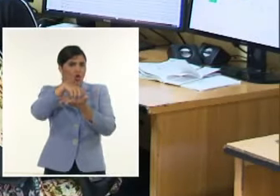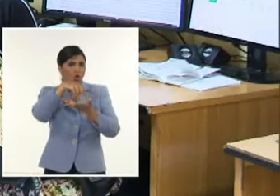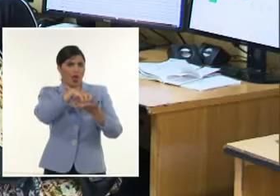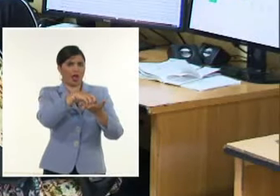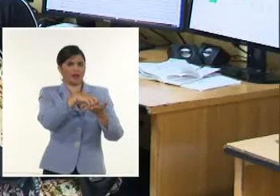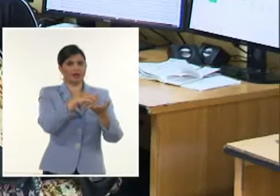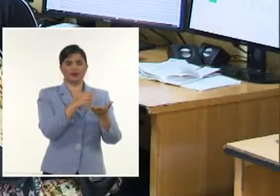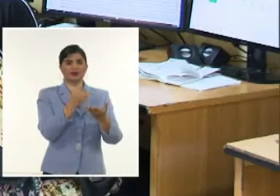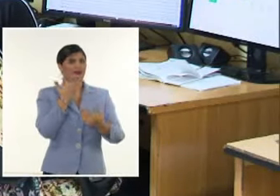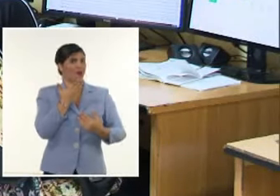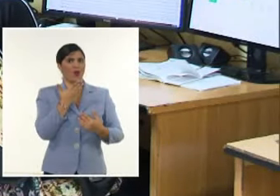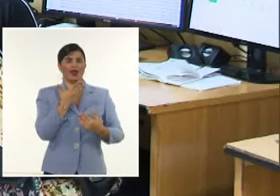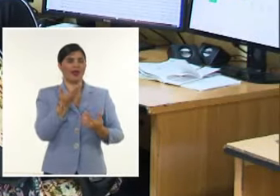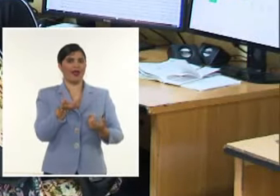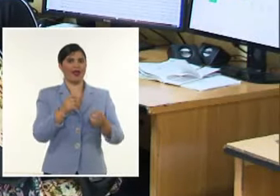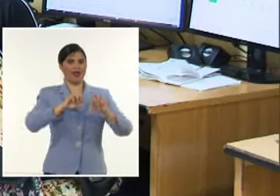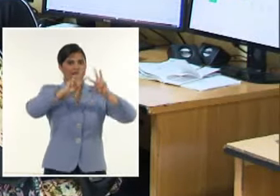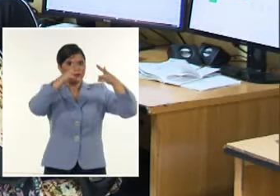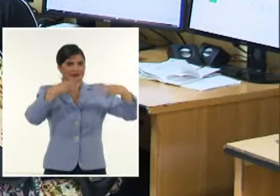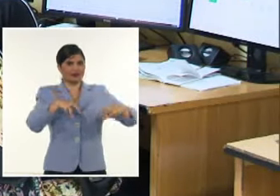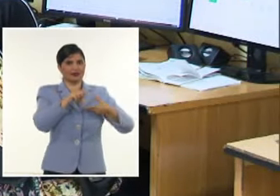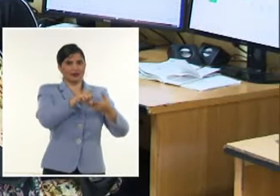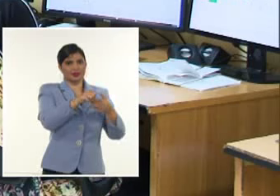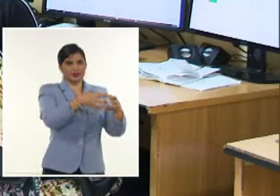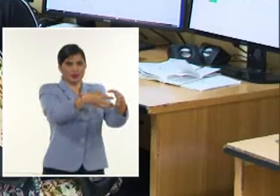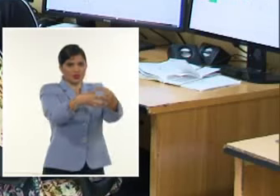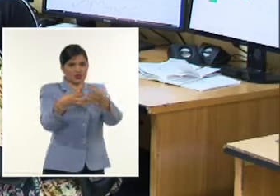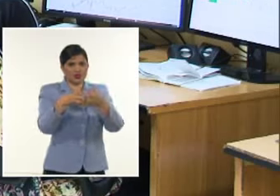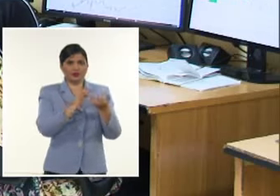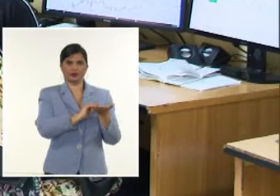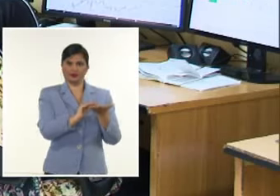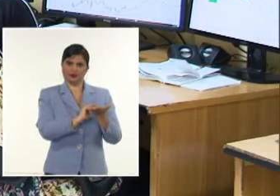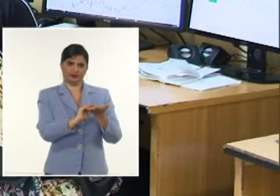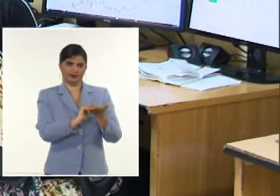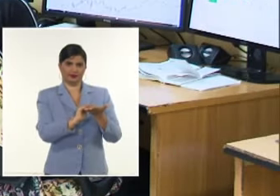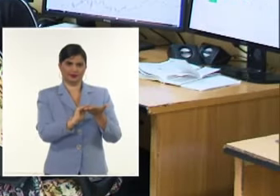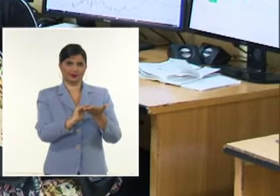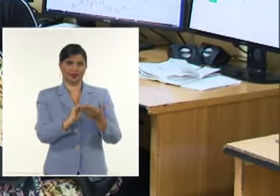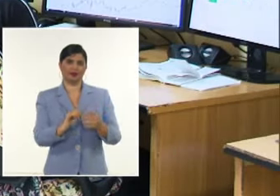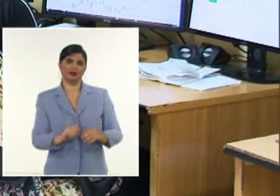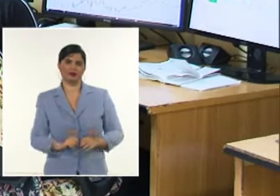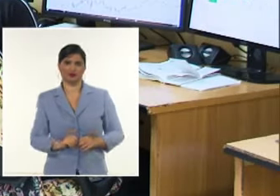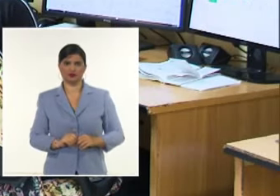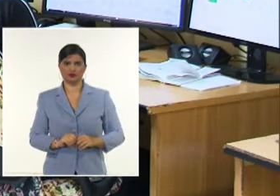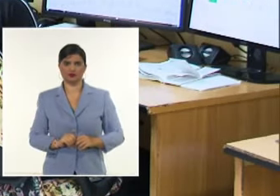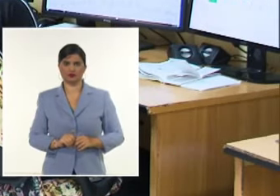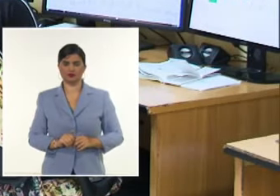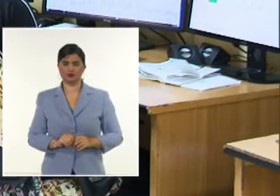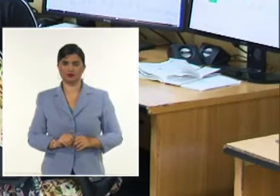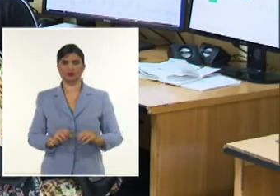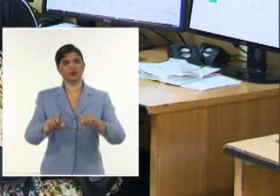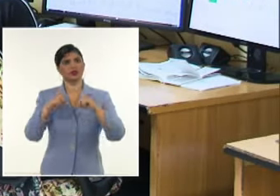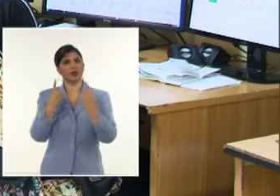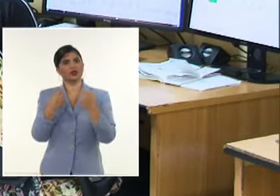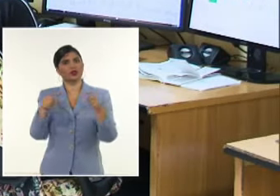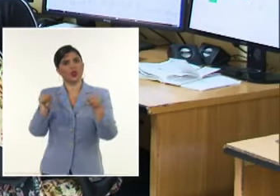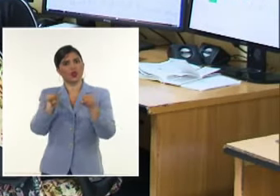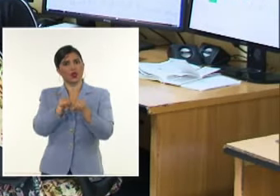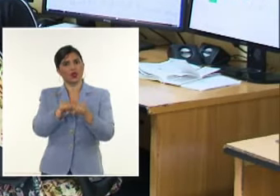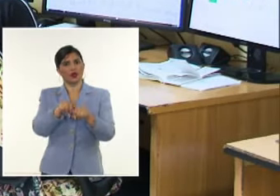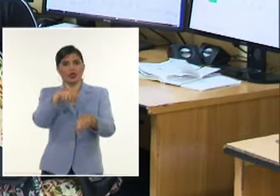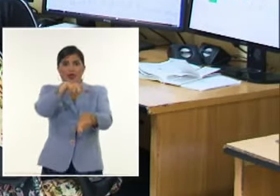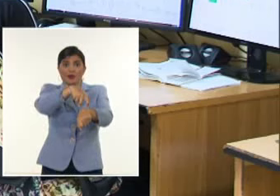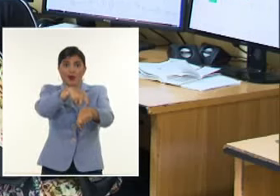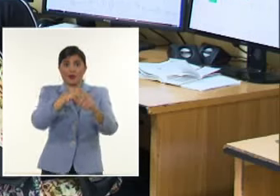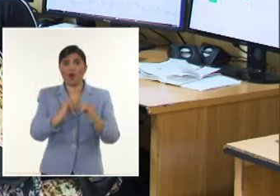enjambres Porque están Muy directamente Vinculados a las estaciones Existentes Para que toda la sismicidad Que se registra Se registre De manera